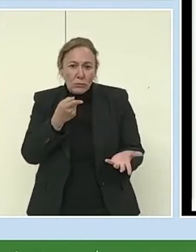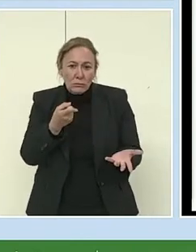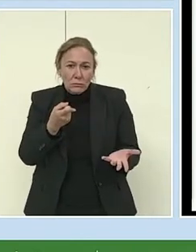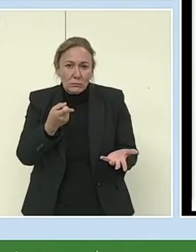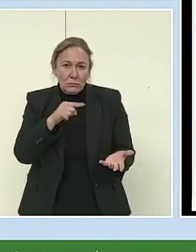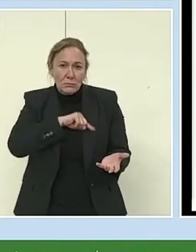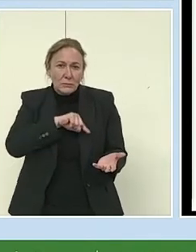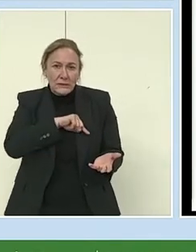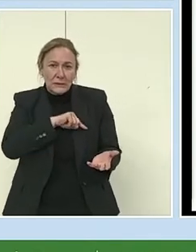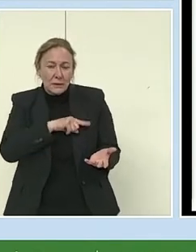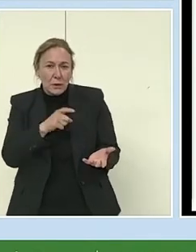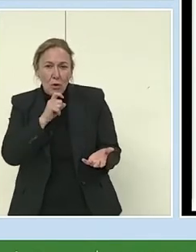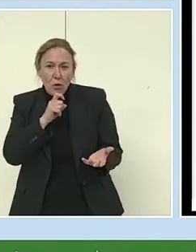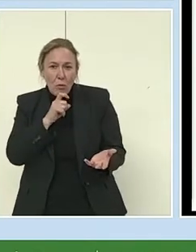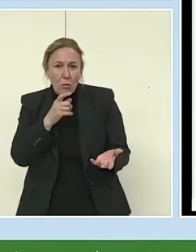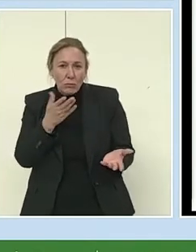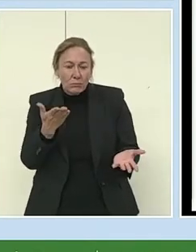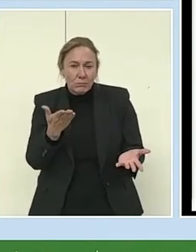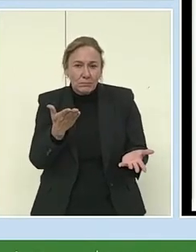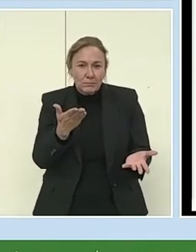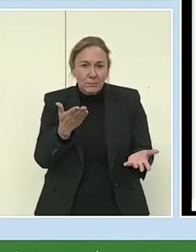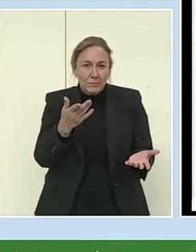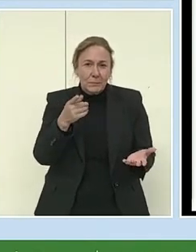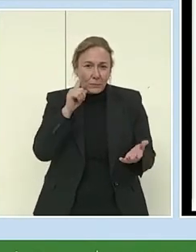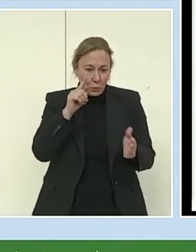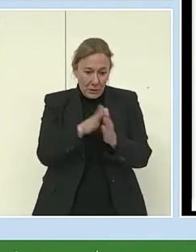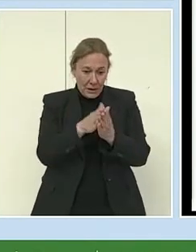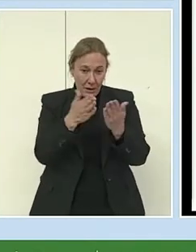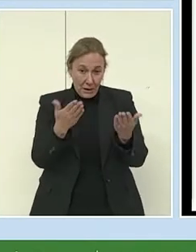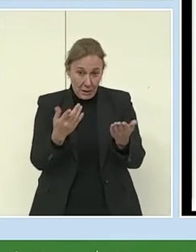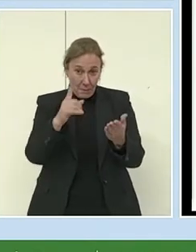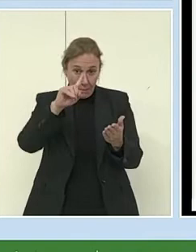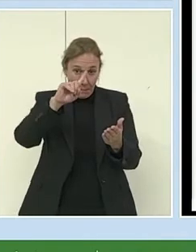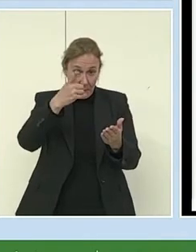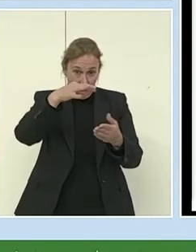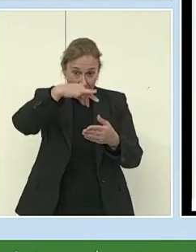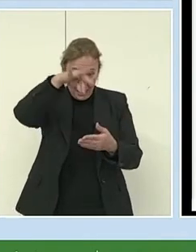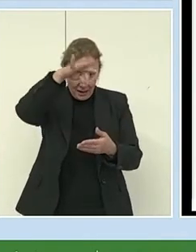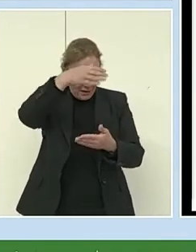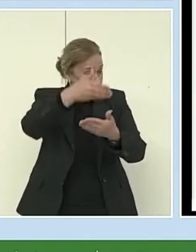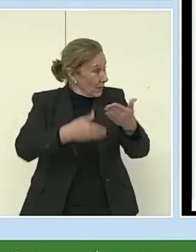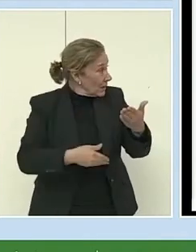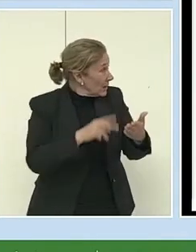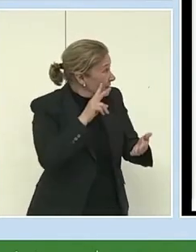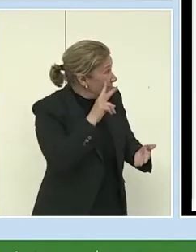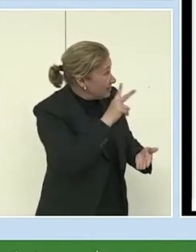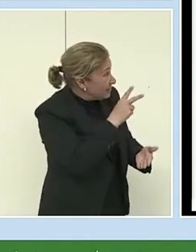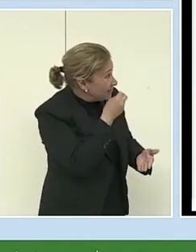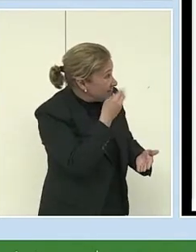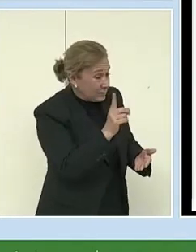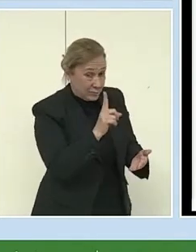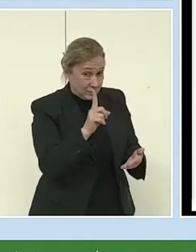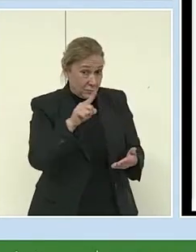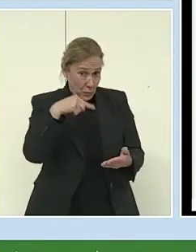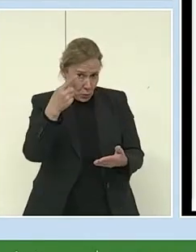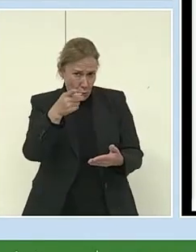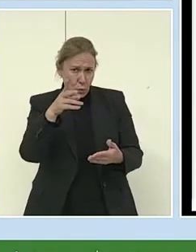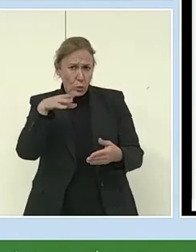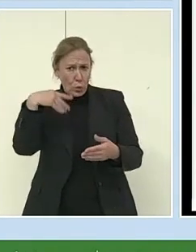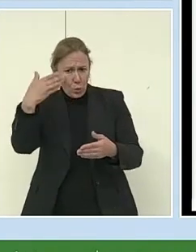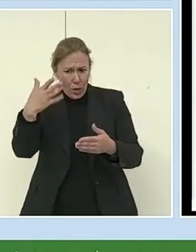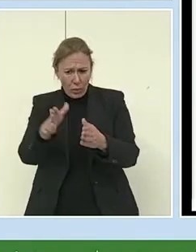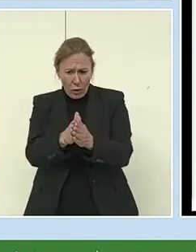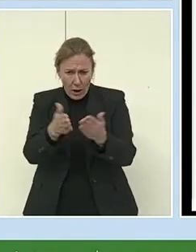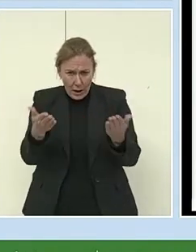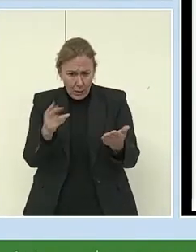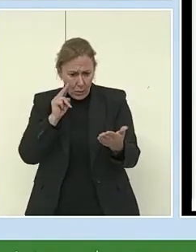Esta es una primera ficha que, evidentemente, no se ve bien. Ustedes van a tener el acceso a esa guía, por supuesto, y lo